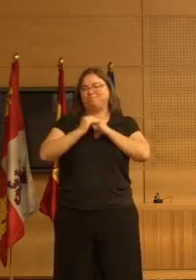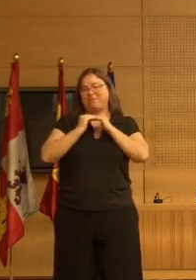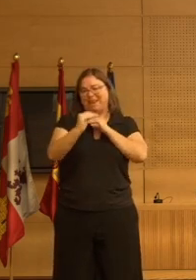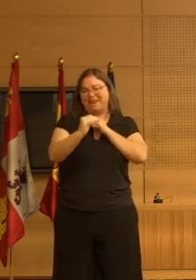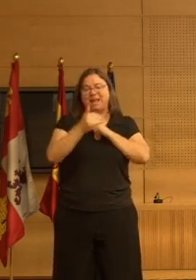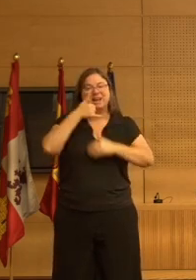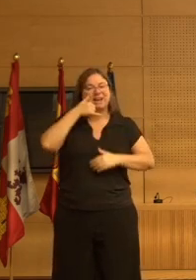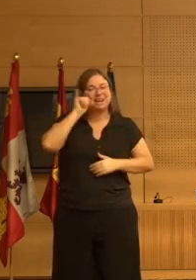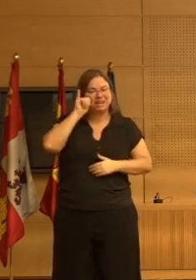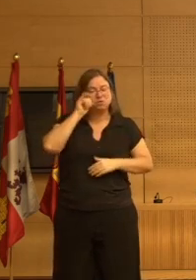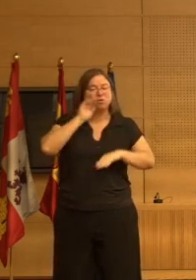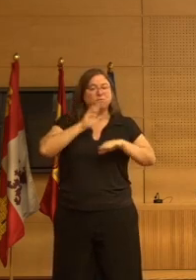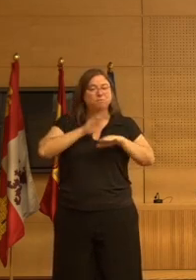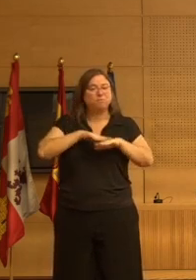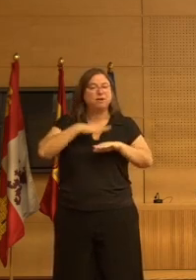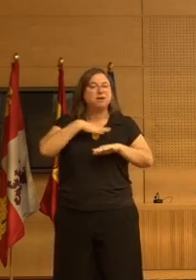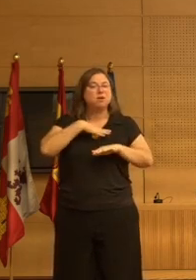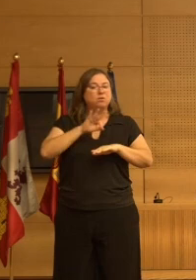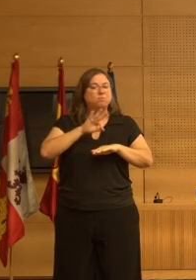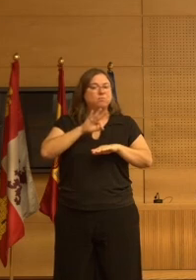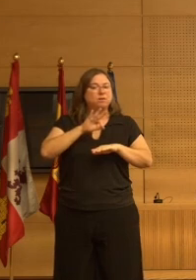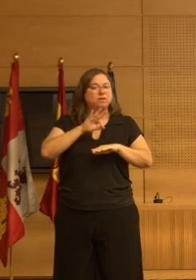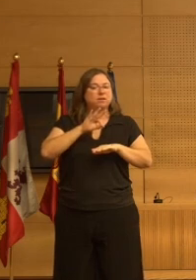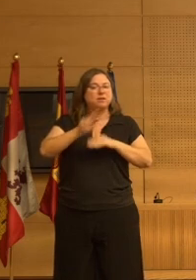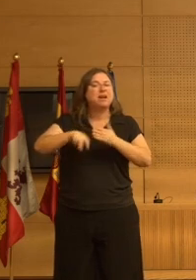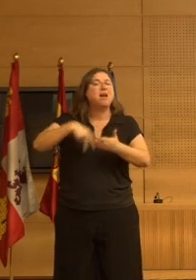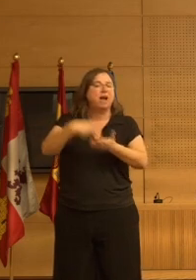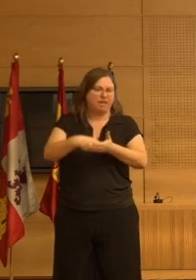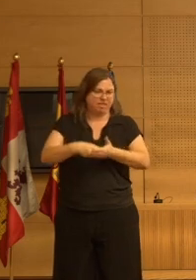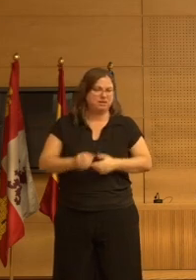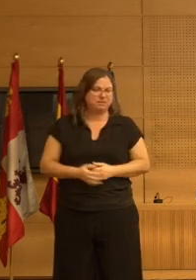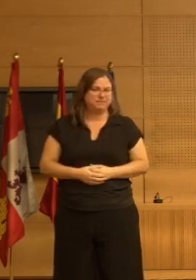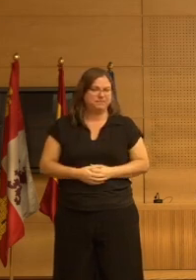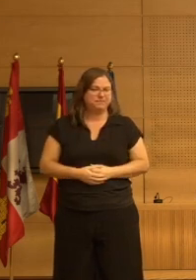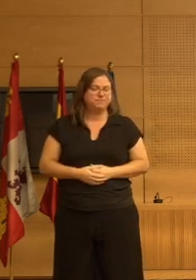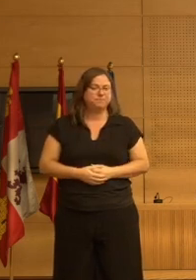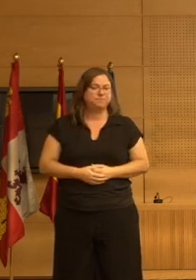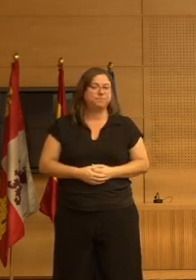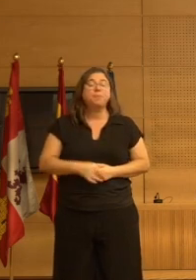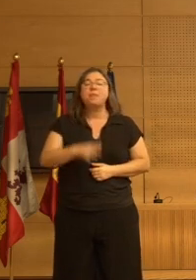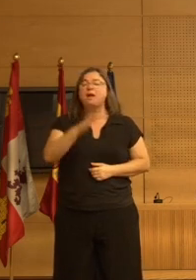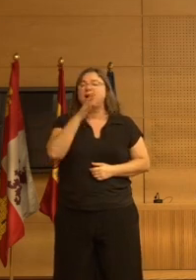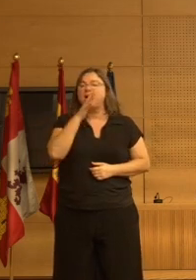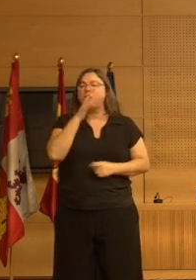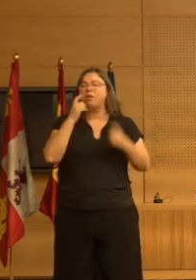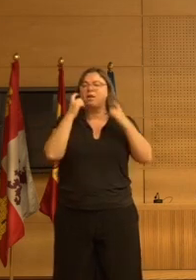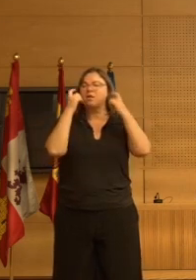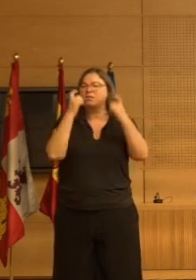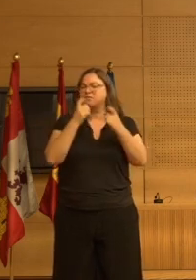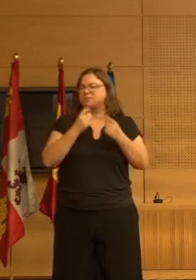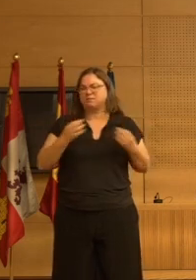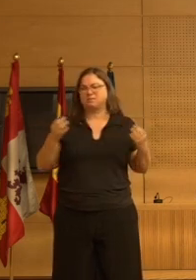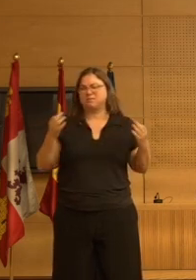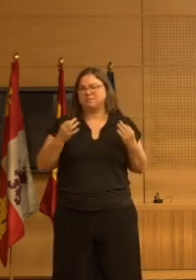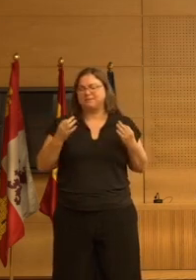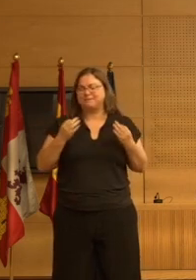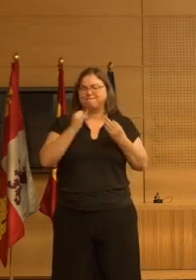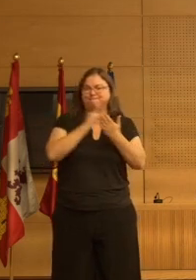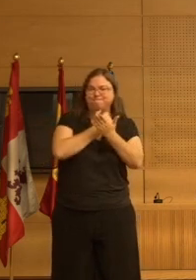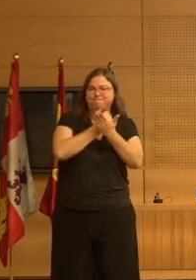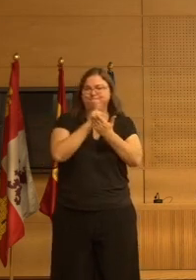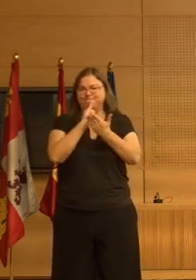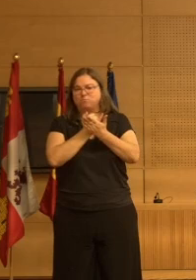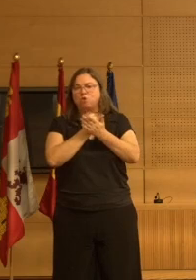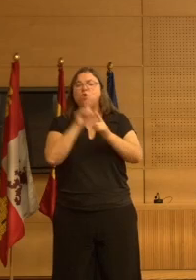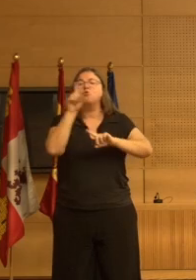el riesgo de experimentar caídas complicadas. Luego que vamos ahora a intentar diseccionar un poco